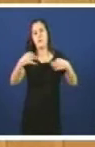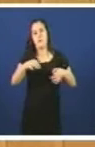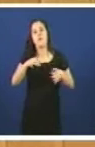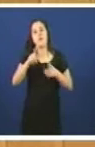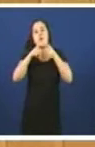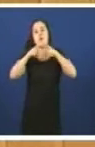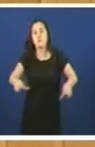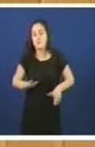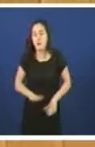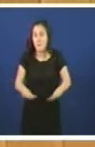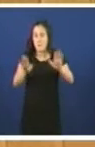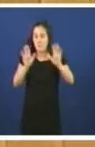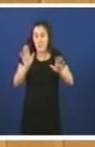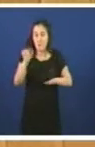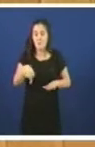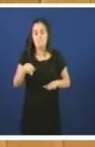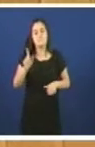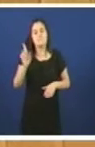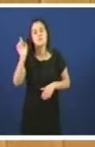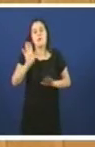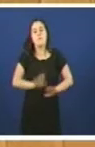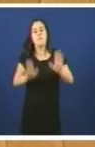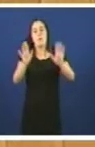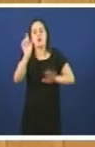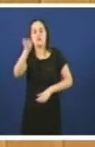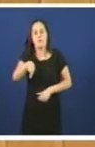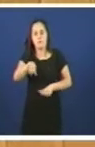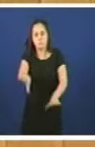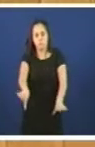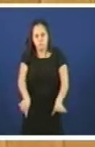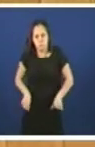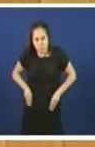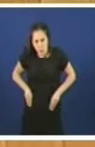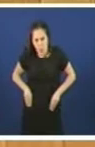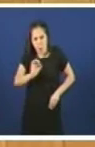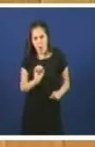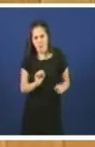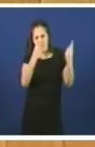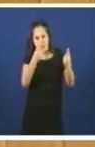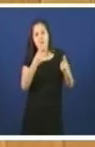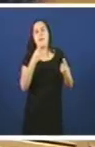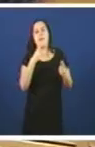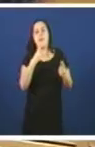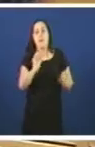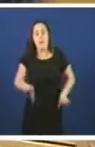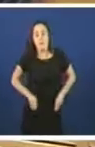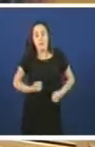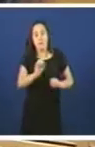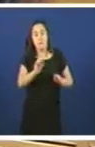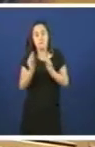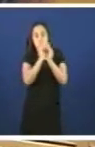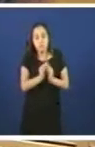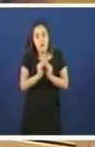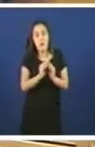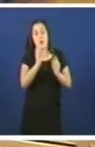Pero como non podía ser doutro seito, tamén estamos a catar a cooficialidade entre galego e castelán que aparece recolhida na